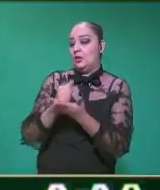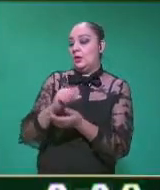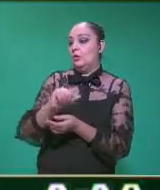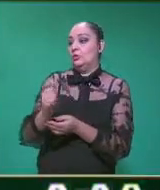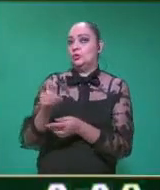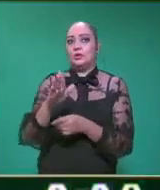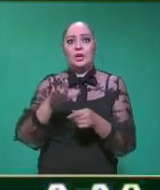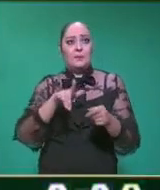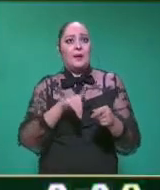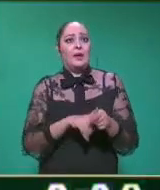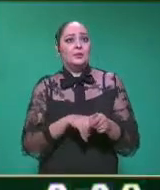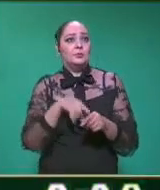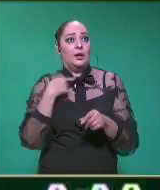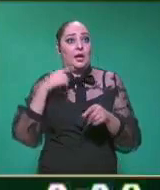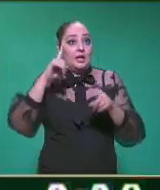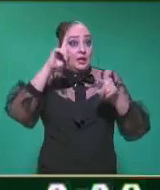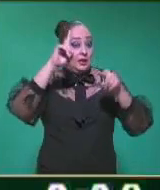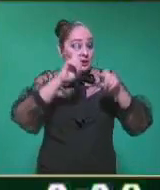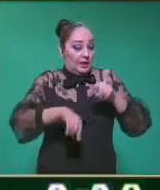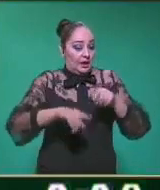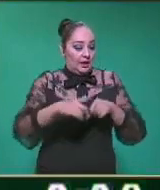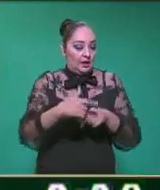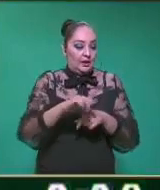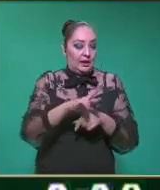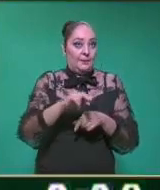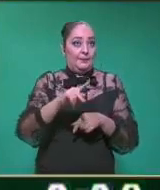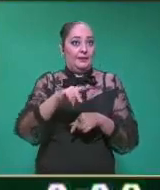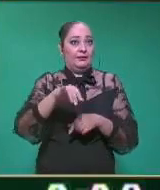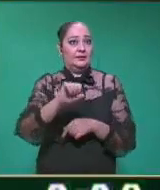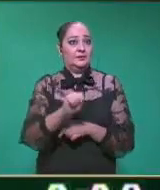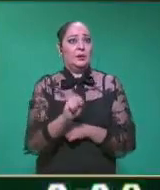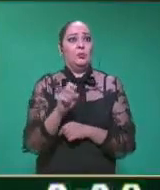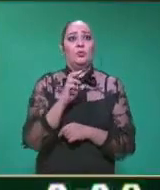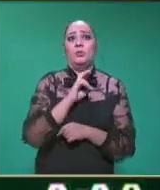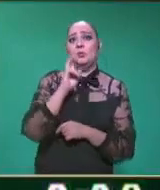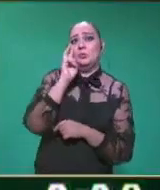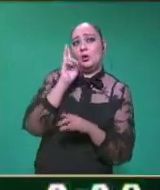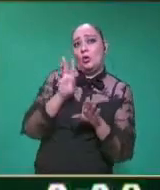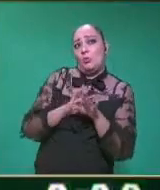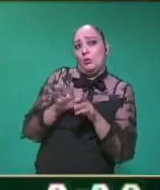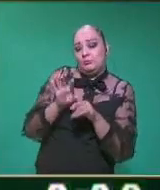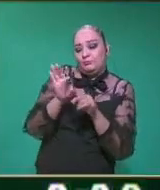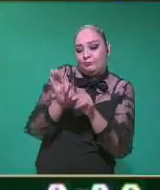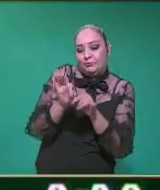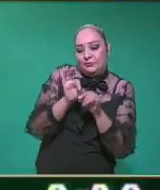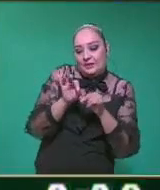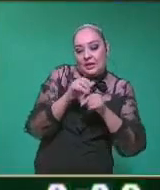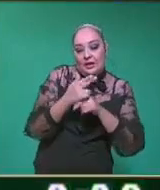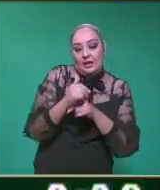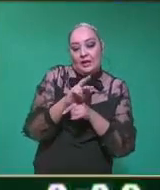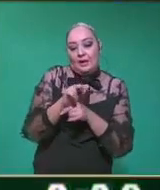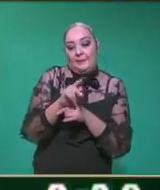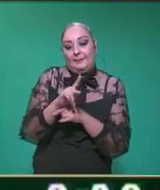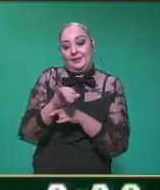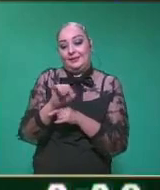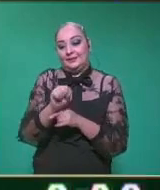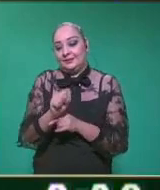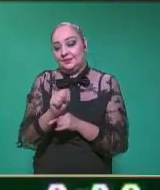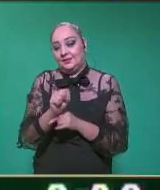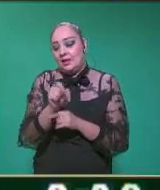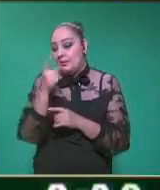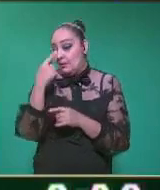garrapatas. Ahí podemos ver cómo le está quitando las garrapatas a un venado. Entonces, podemos ver que ellos también no solamente proveen un servicio